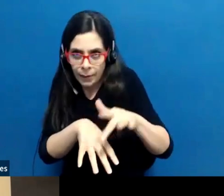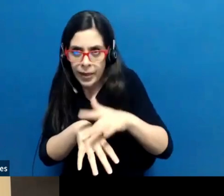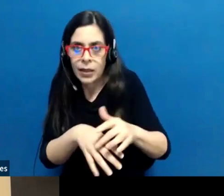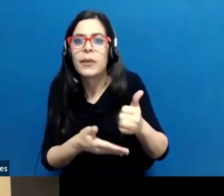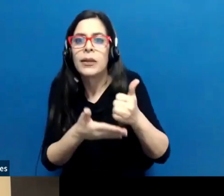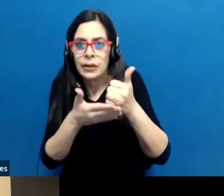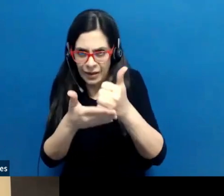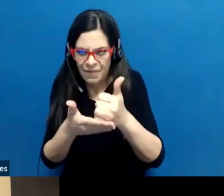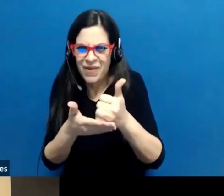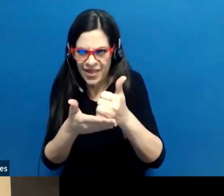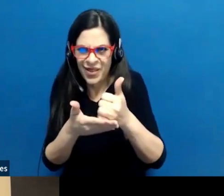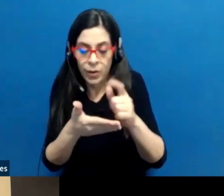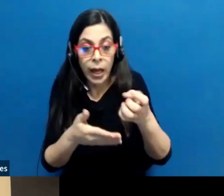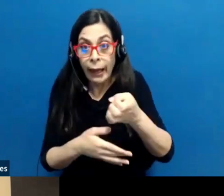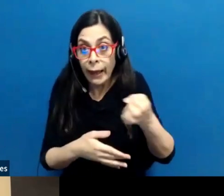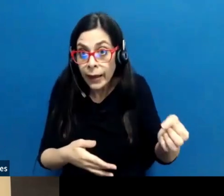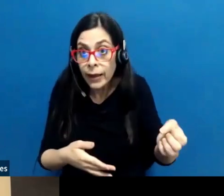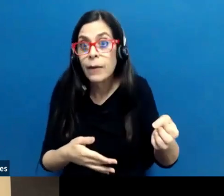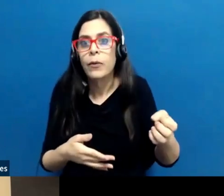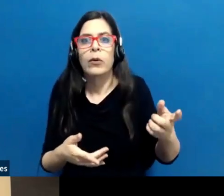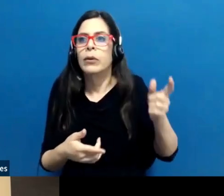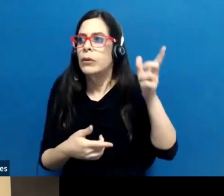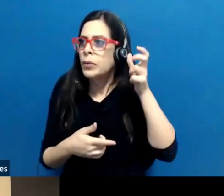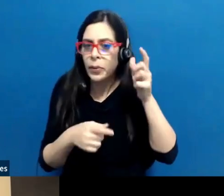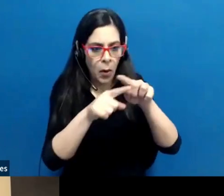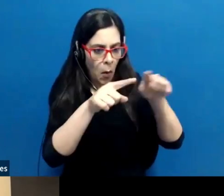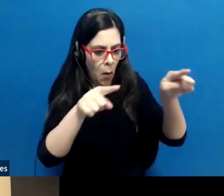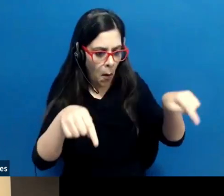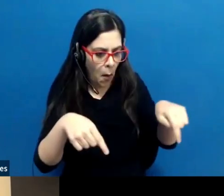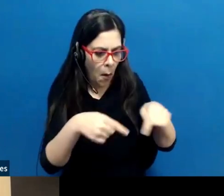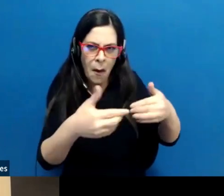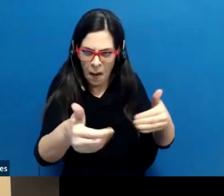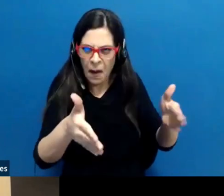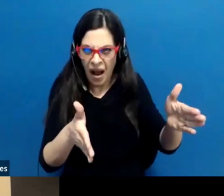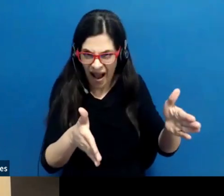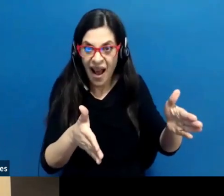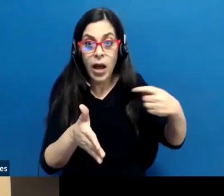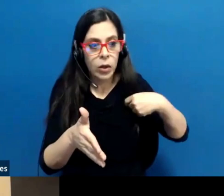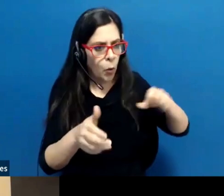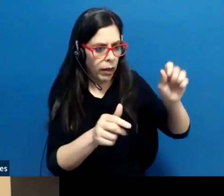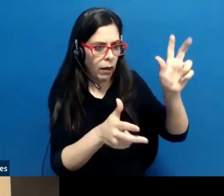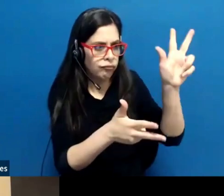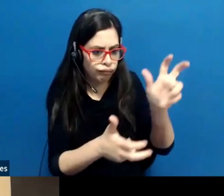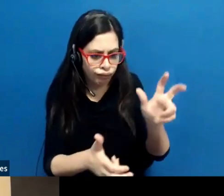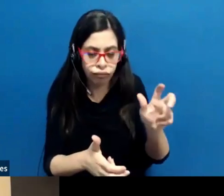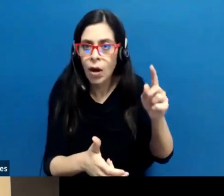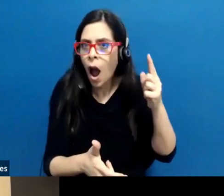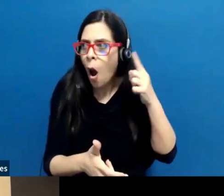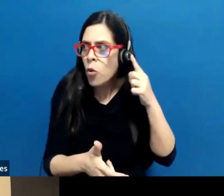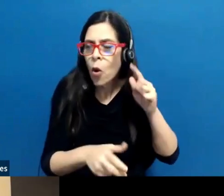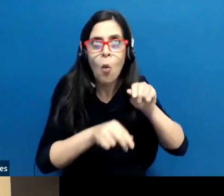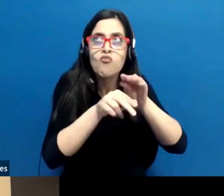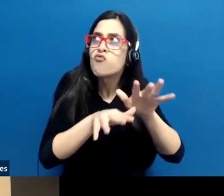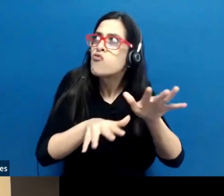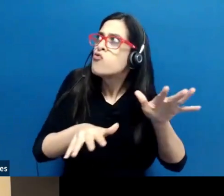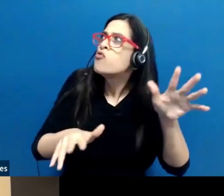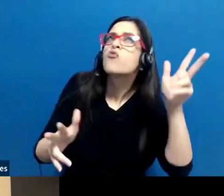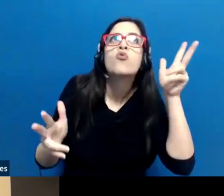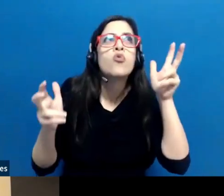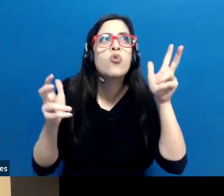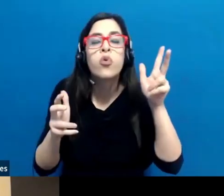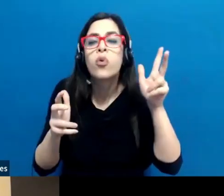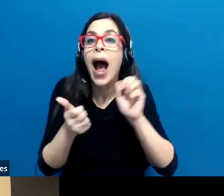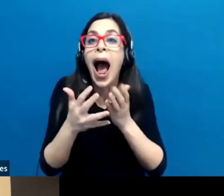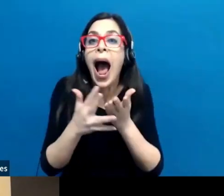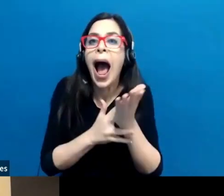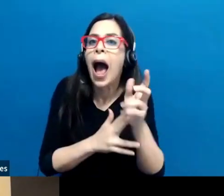los que mencioné, que son los equipos de amplificación de sonido. En el pasado teníamos menos equipos y ahora todos nuestros centros judiciales y tribunales periferales